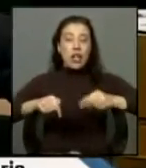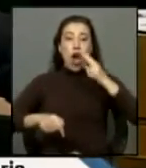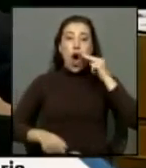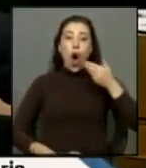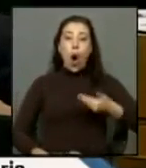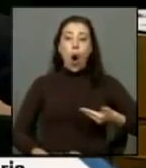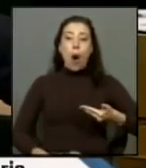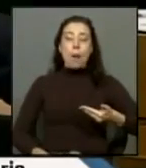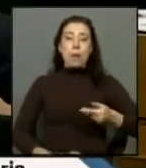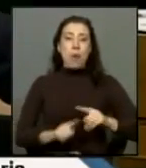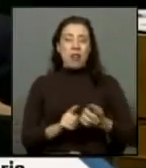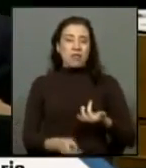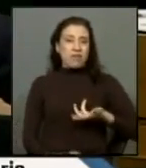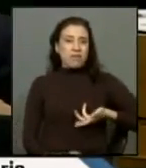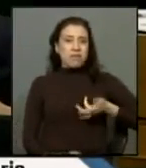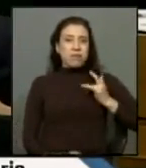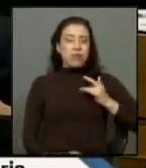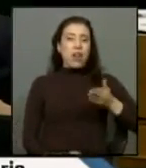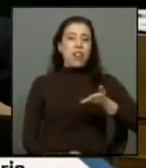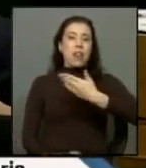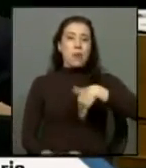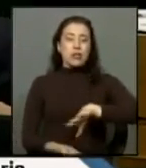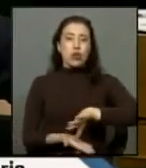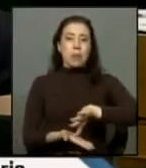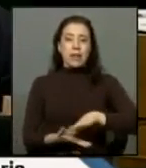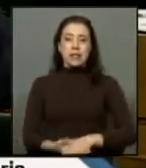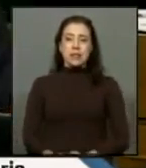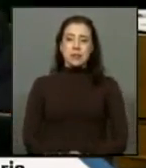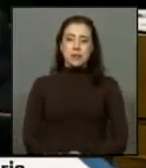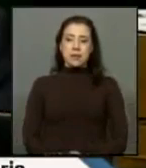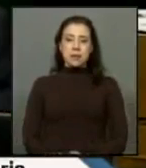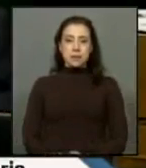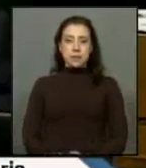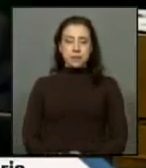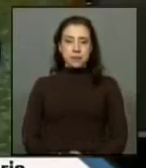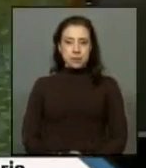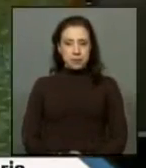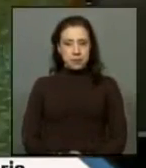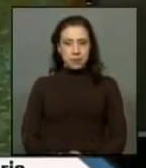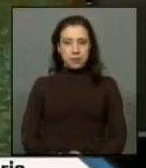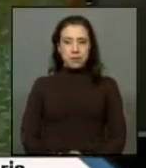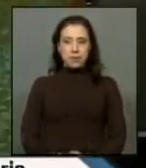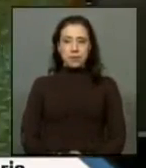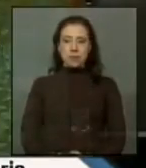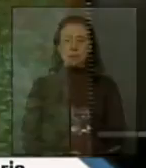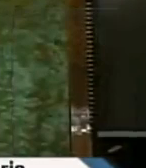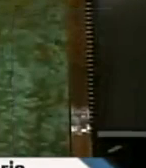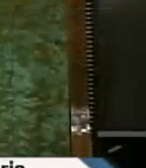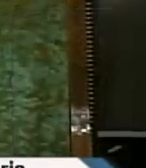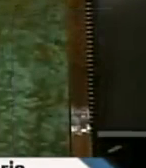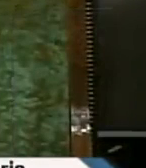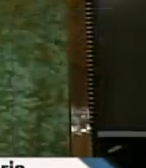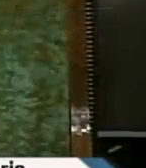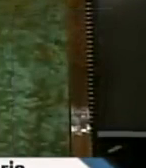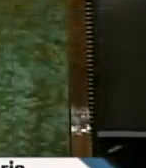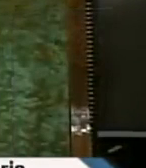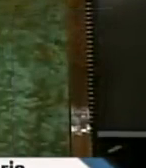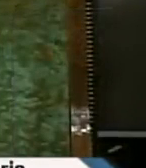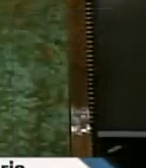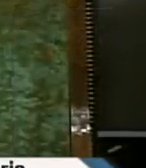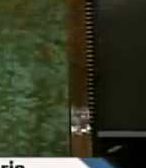hombre indigno de nuestro país he dicho señor presidente muchas gracias diputado Cerón